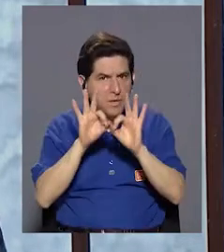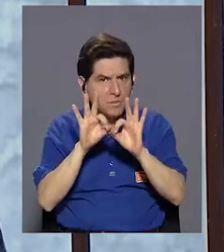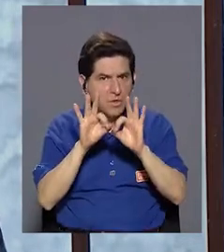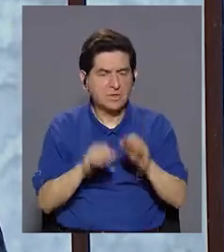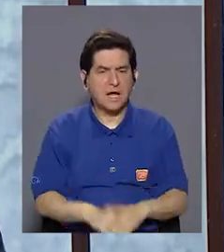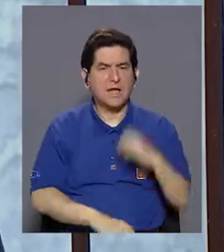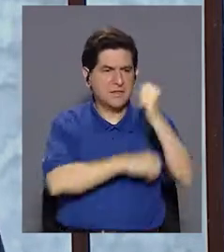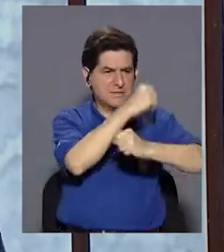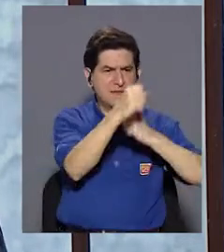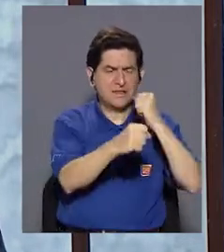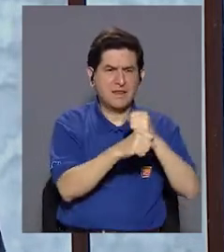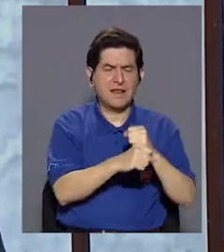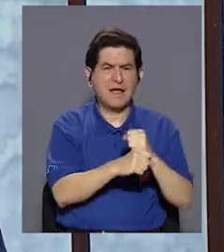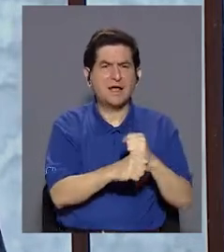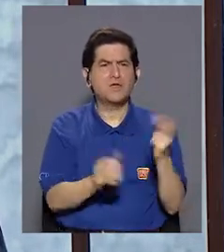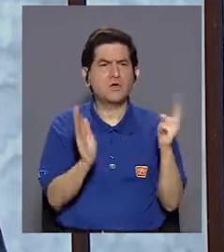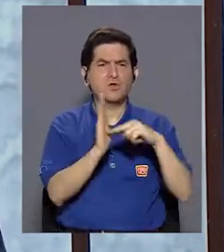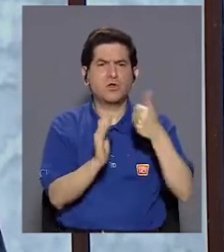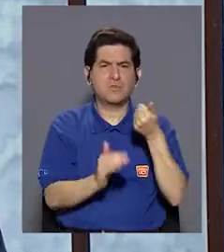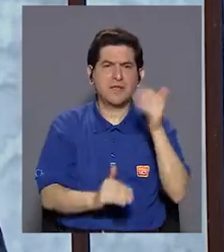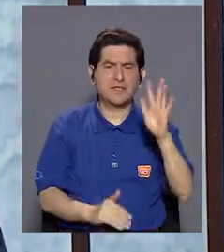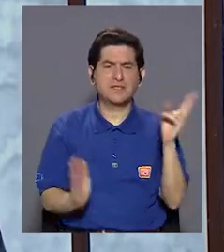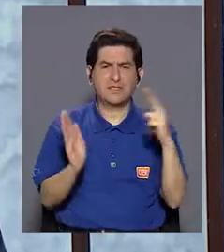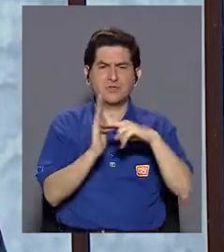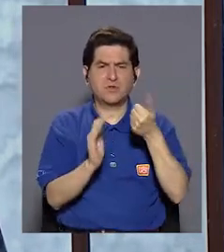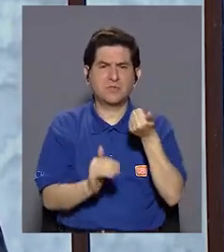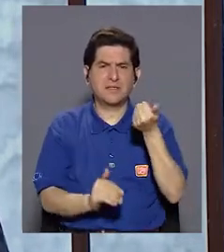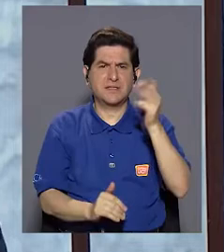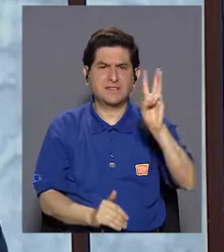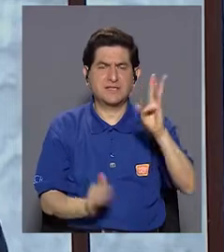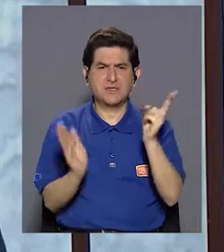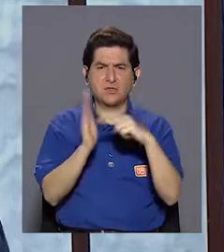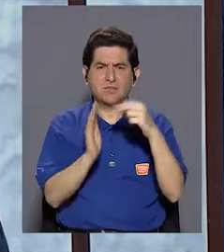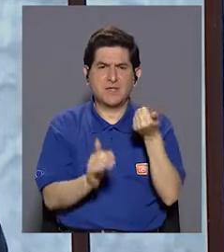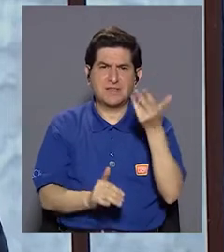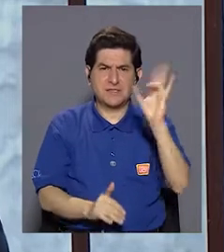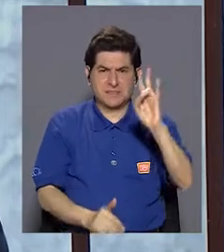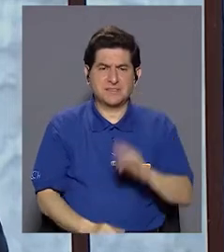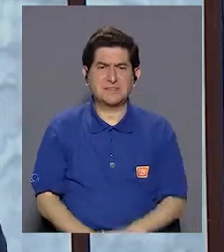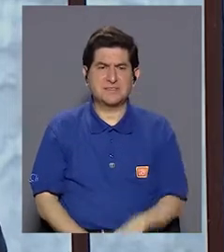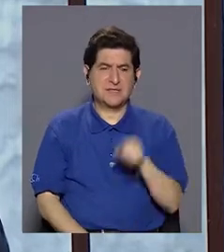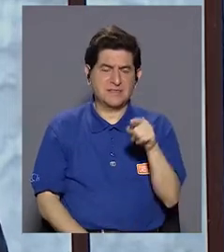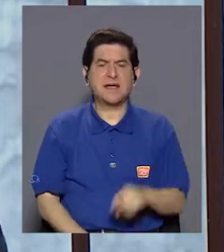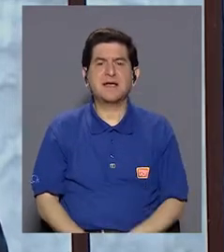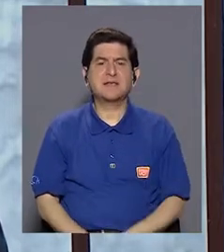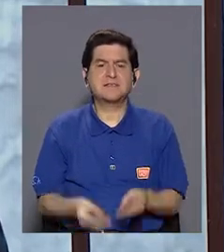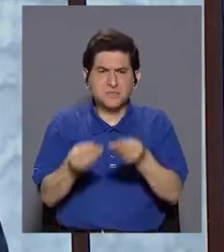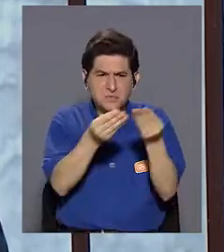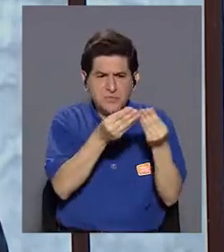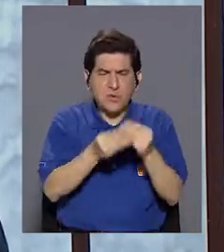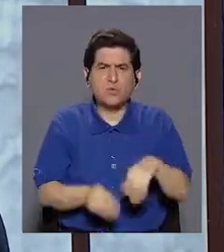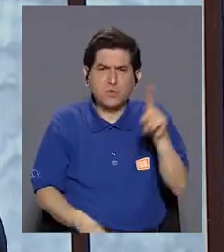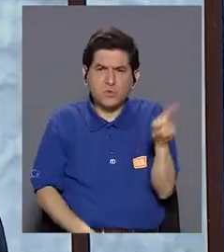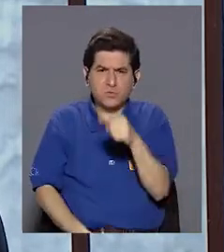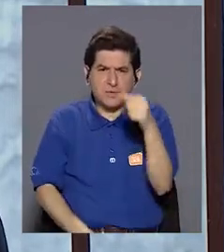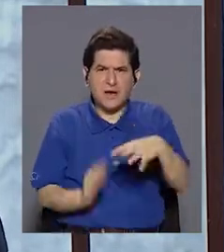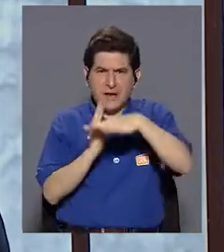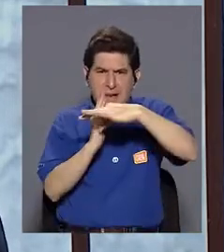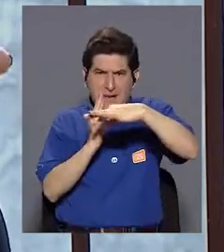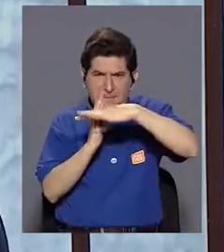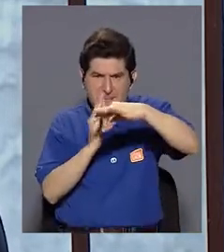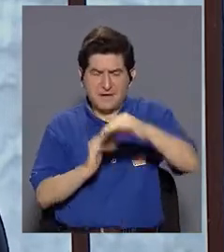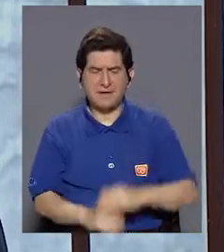entre el año 15, 2015, 2016 y 2017, son los llamados desengrasantes. Entonces,